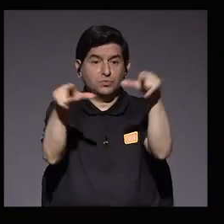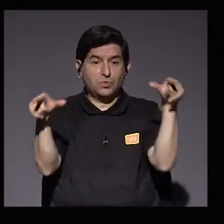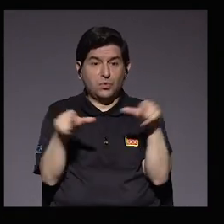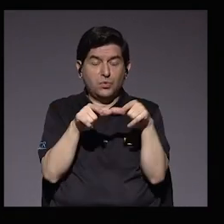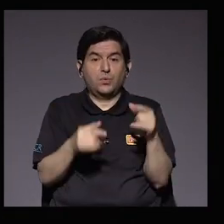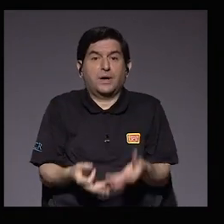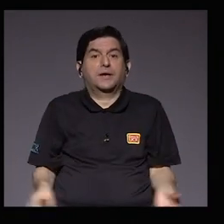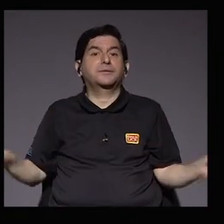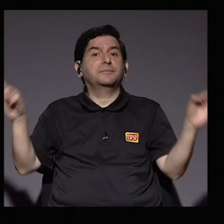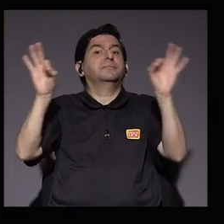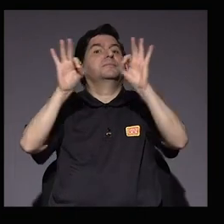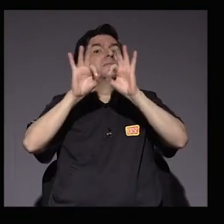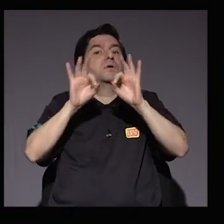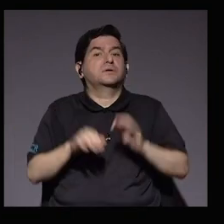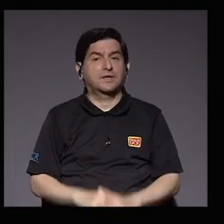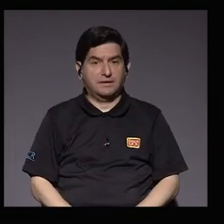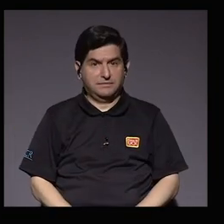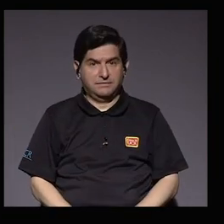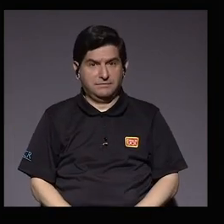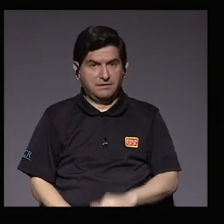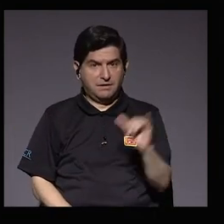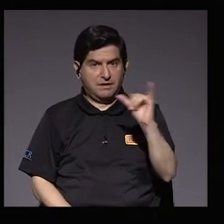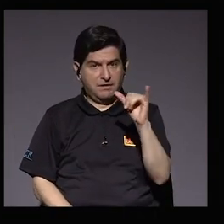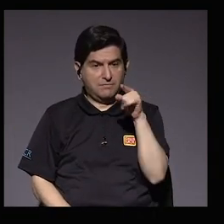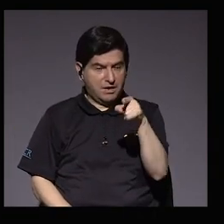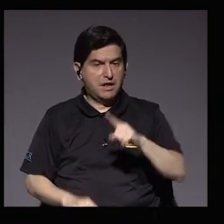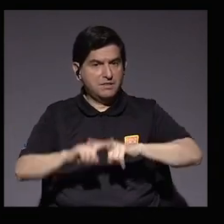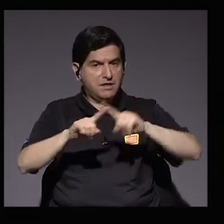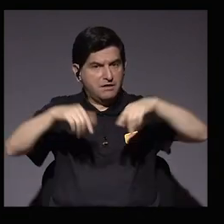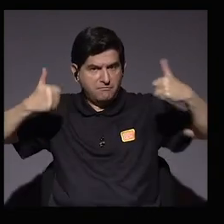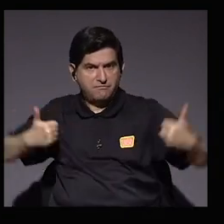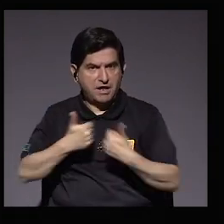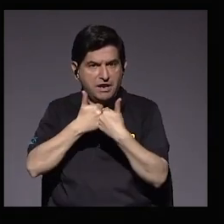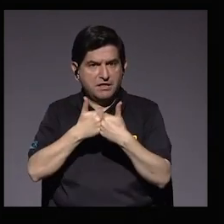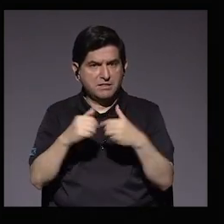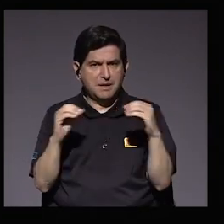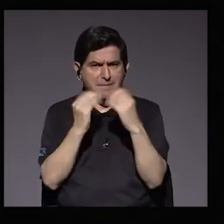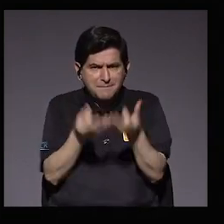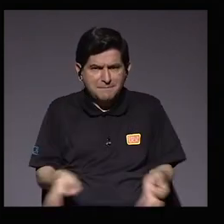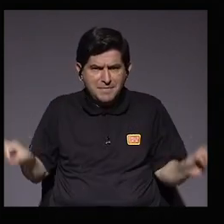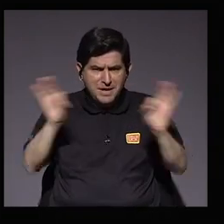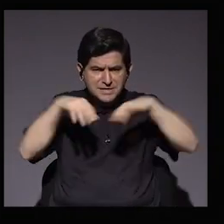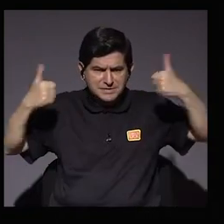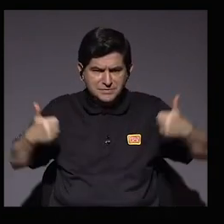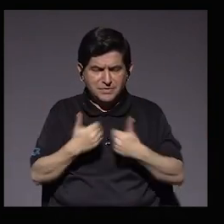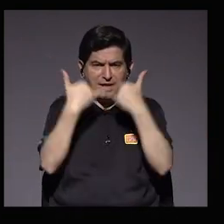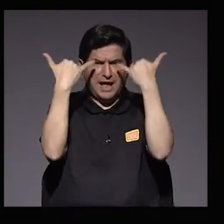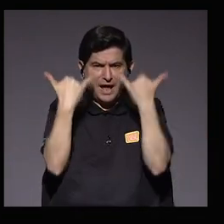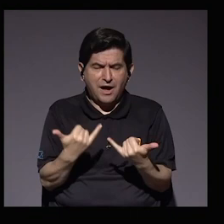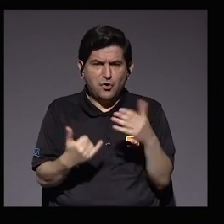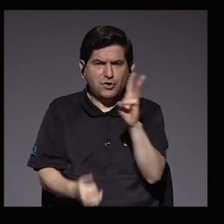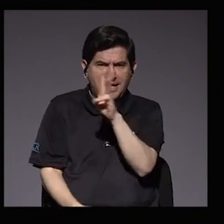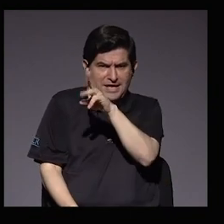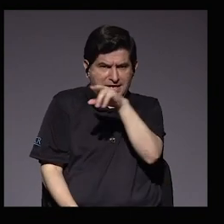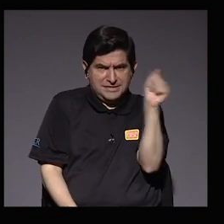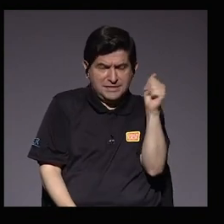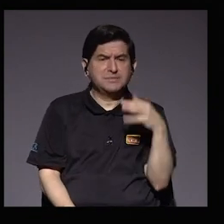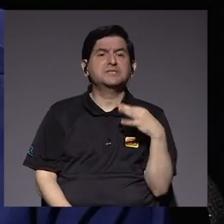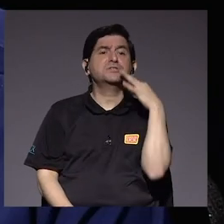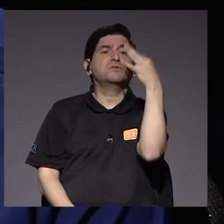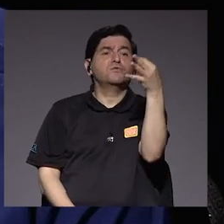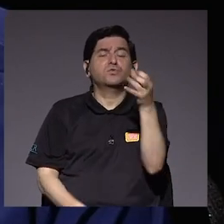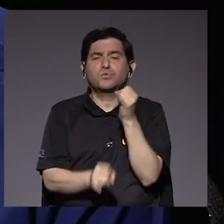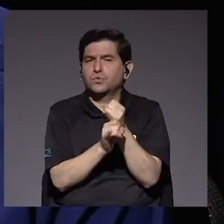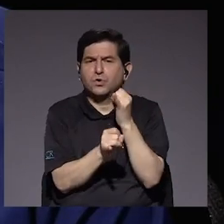lugar preponderante y eso también le pone una serie de desafíos. ¿Cuál es el desafío más importante que tenemos en este semestre que viene